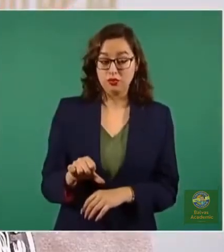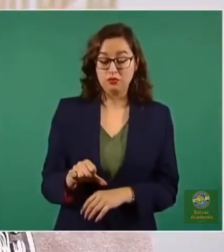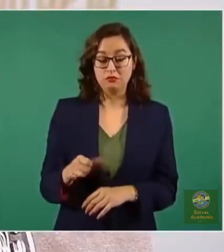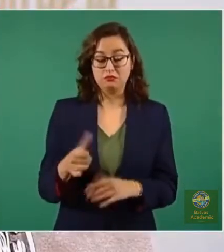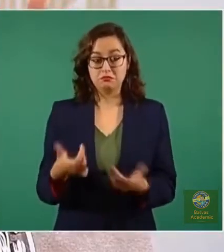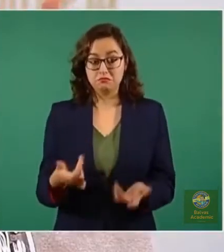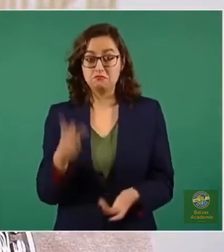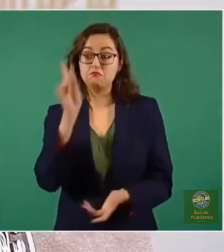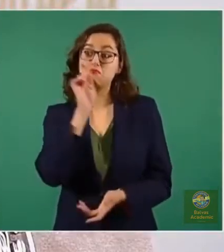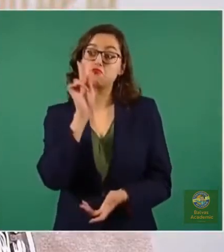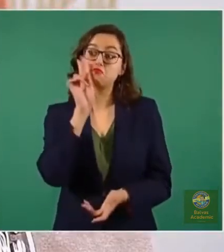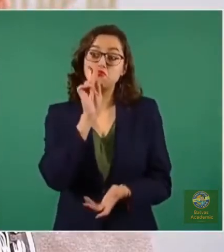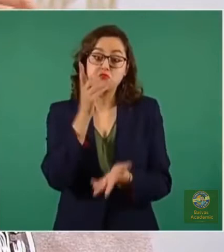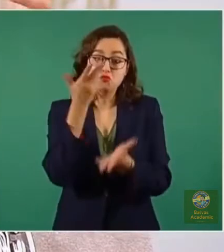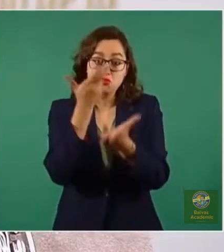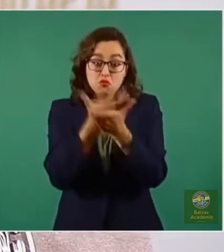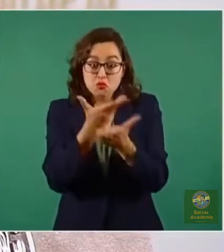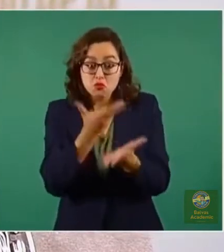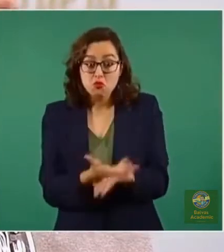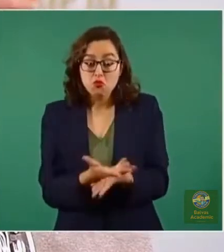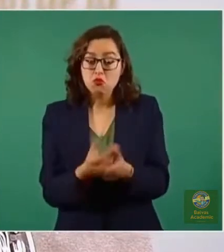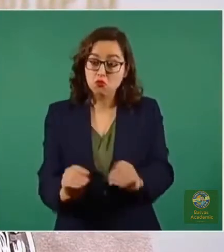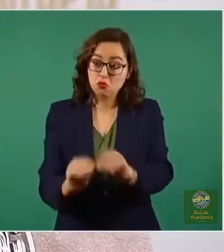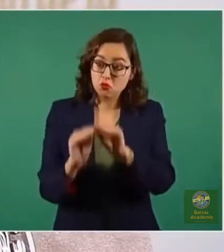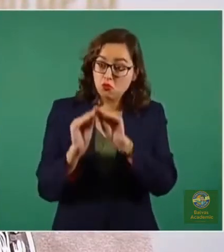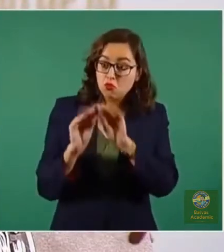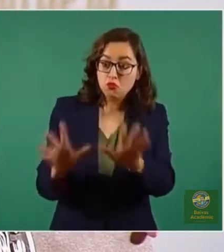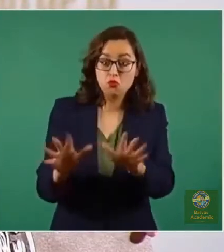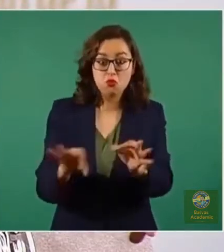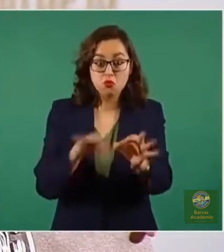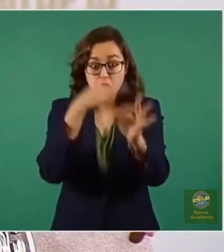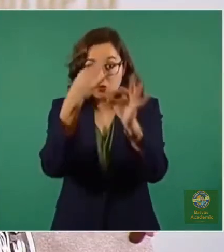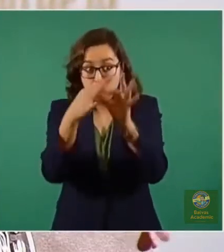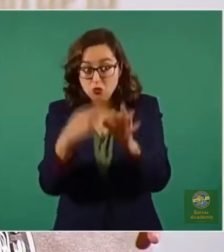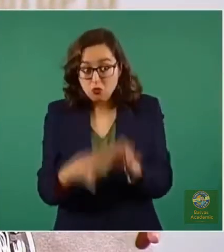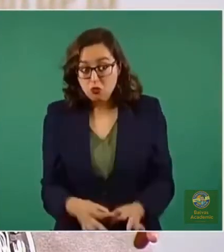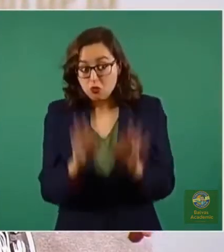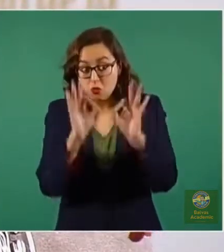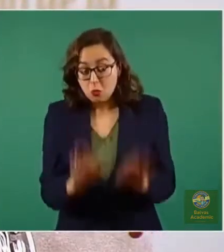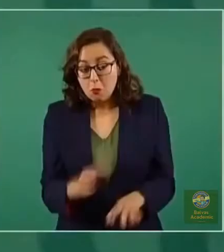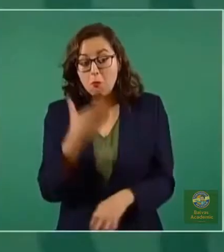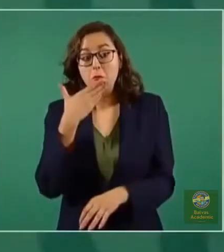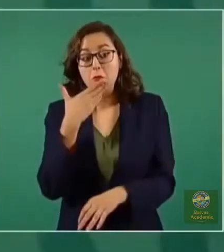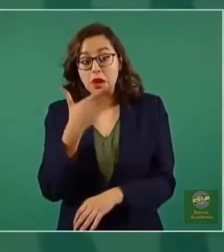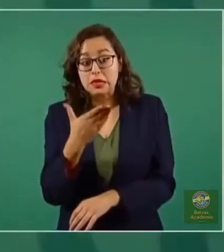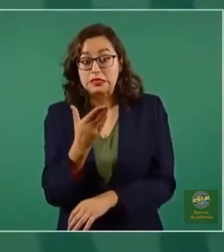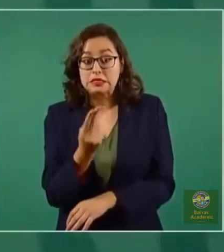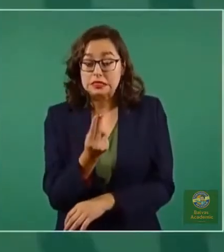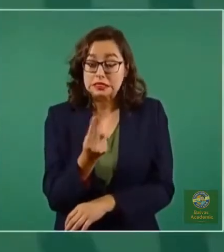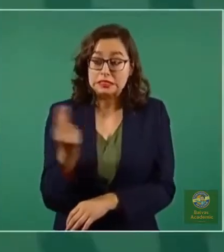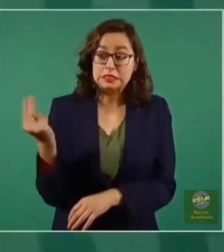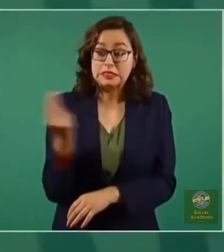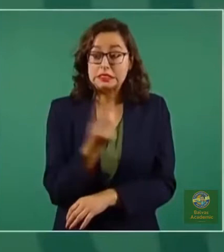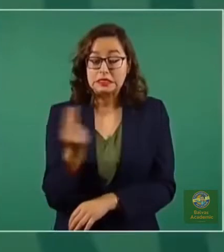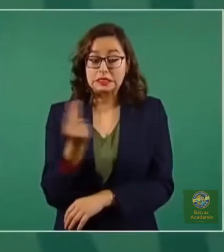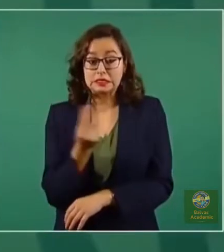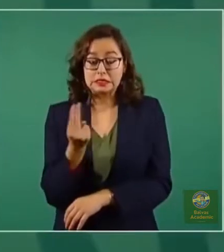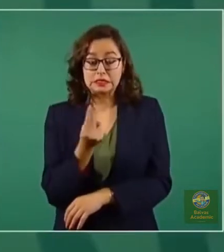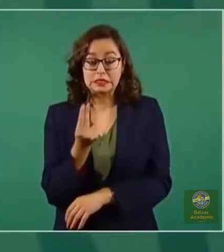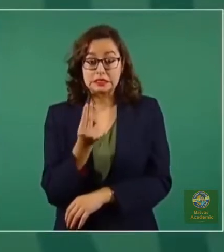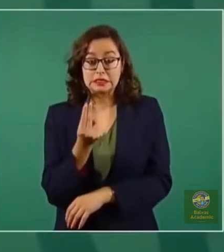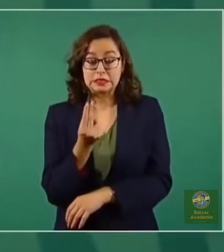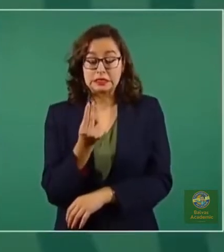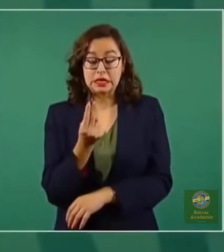científica publicada, robusta, consistente, que demuestre que ninguna de las vacunas